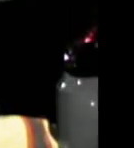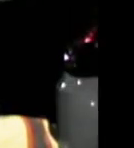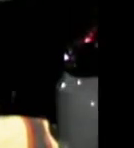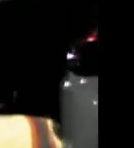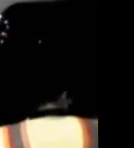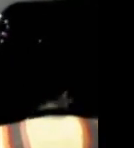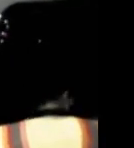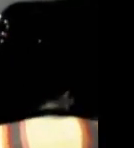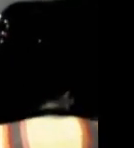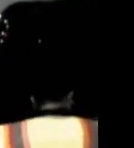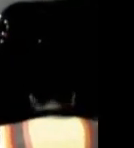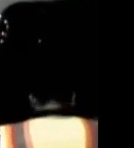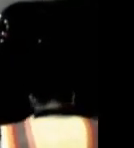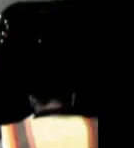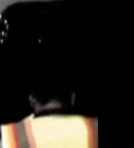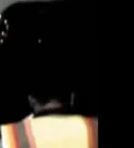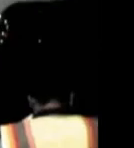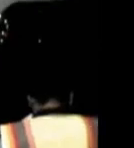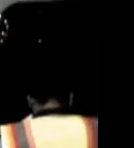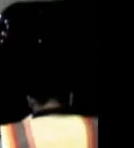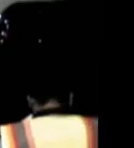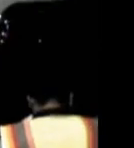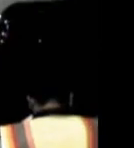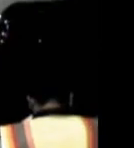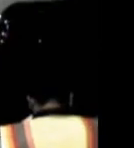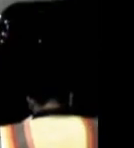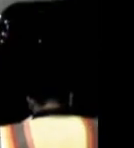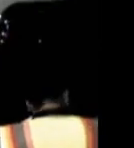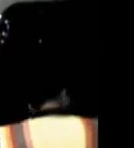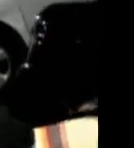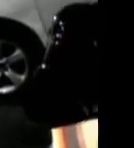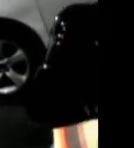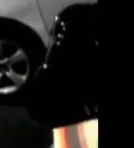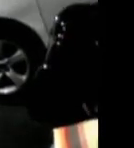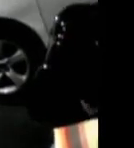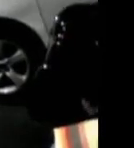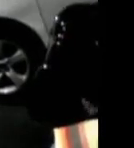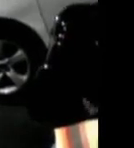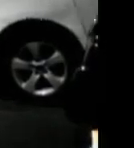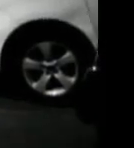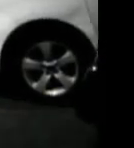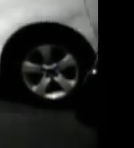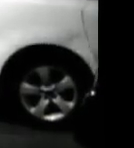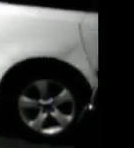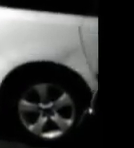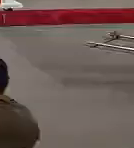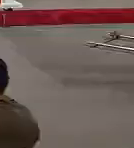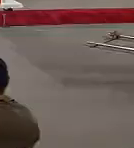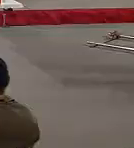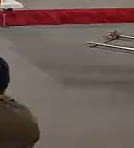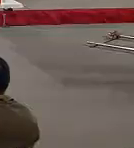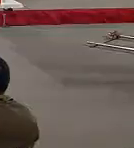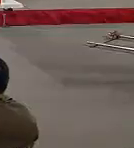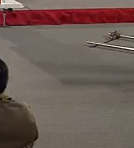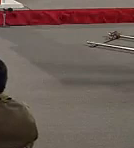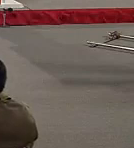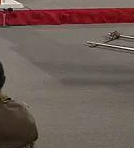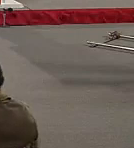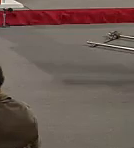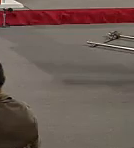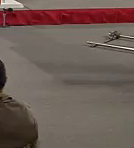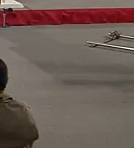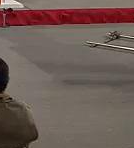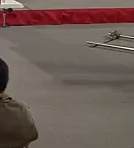al carro y van a hacer lo mismo y pues tiene que entregar lo que había tomado, que no era de él. La que sigue, tampoco hubo denuncia.